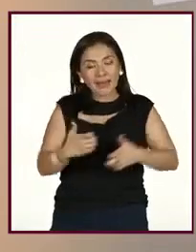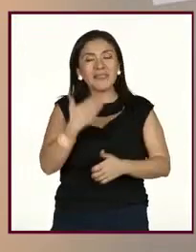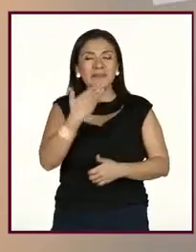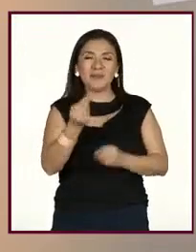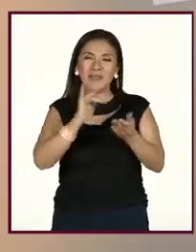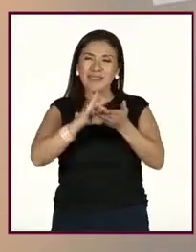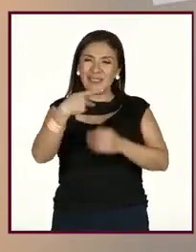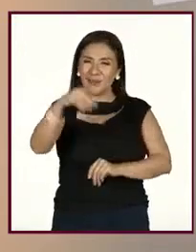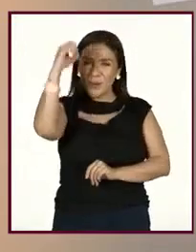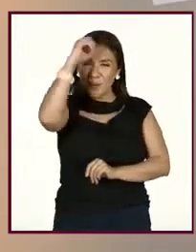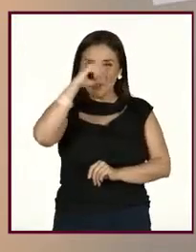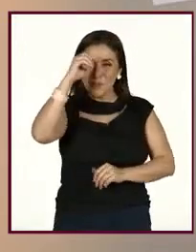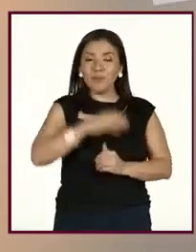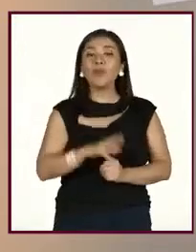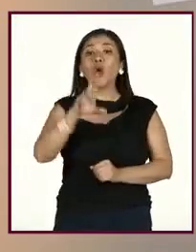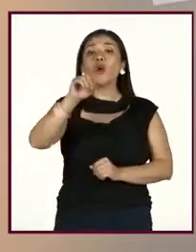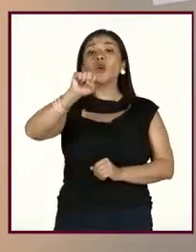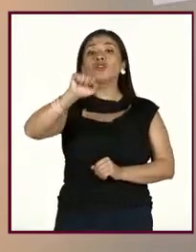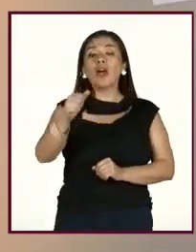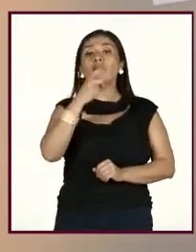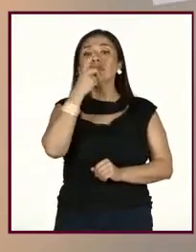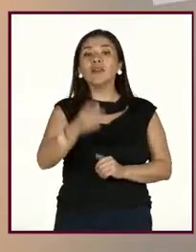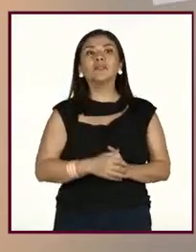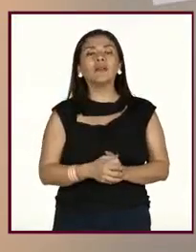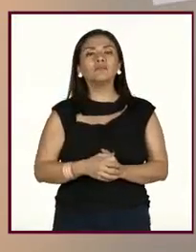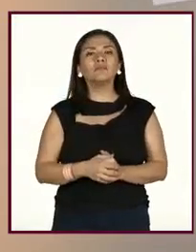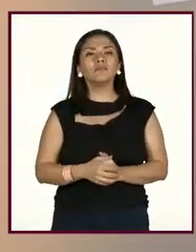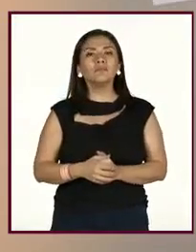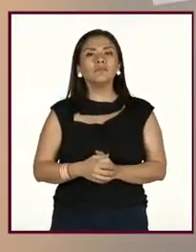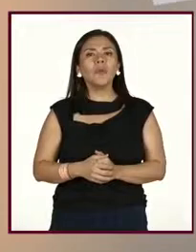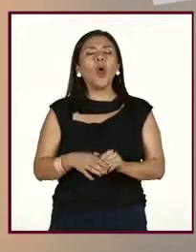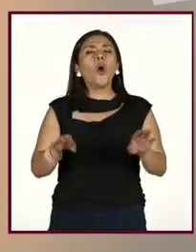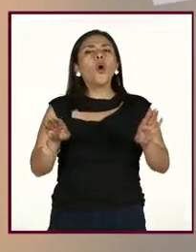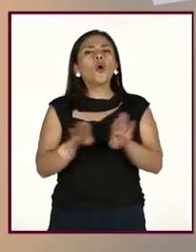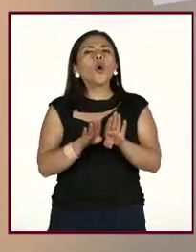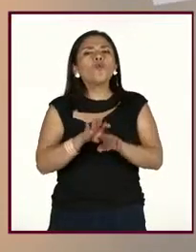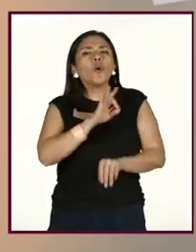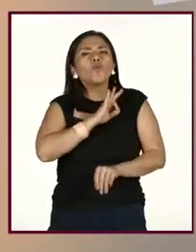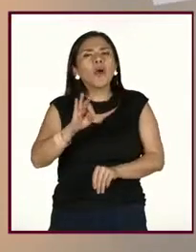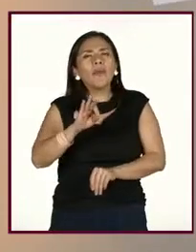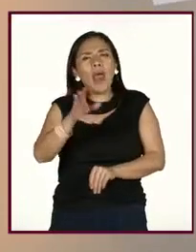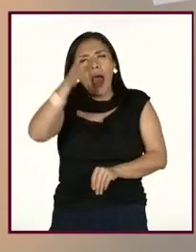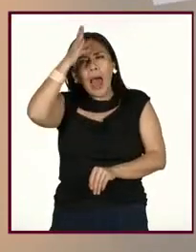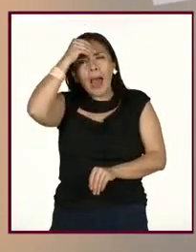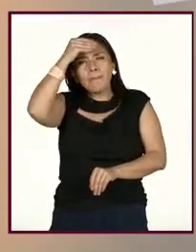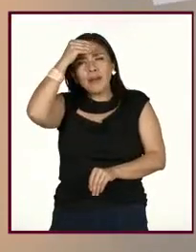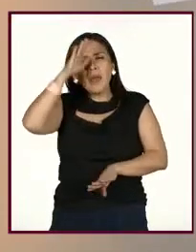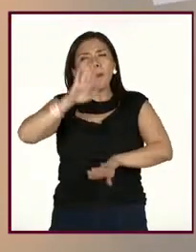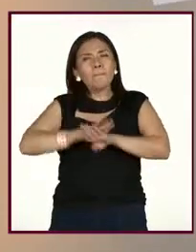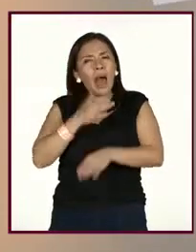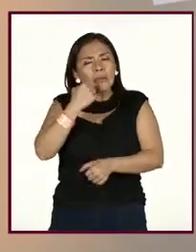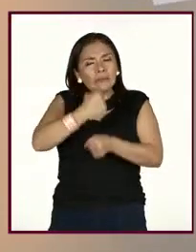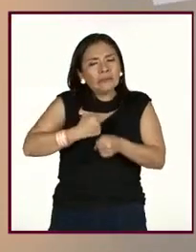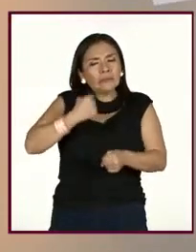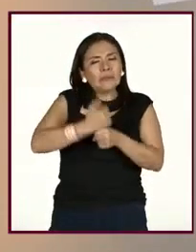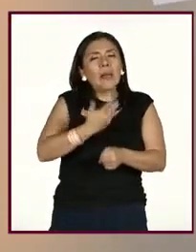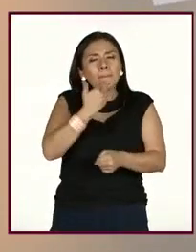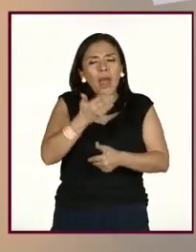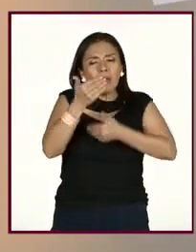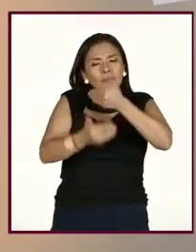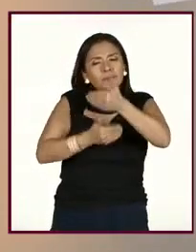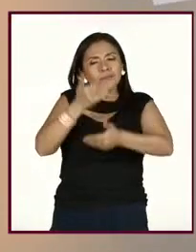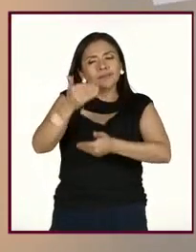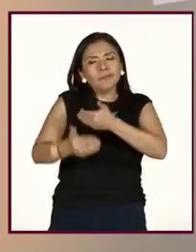Alondra, por este comentario. Rosa María Virtus, ¿cómo podemos aprender a ser constantes y disciplinados? Y de esta manera, ¿cumplir metas de hacer